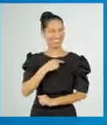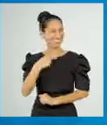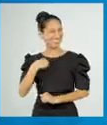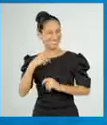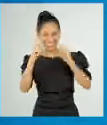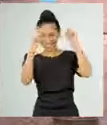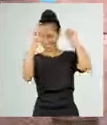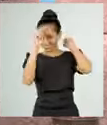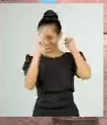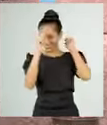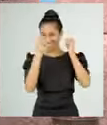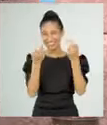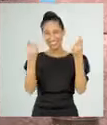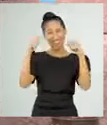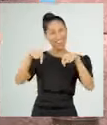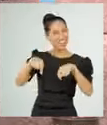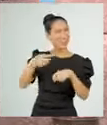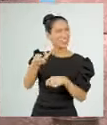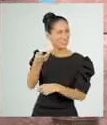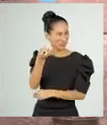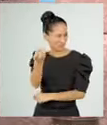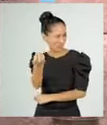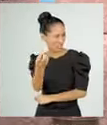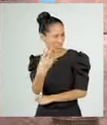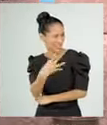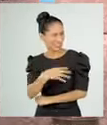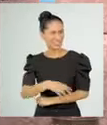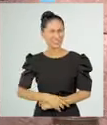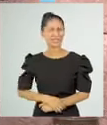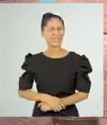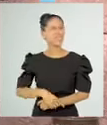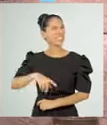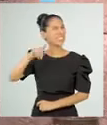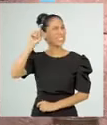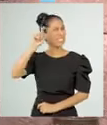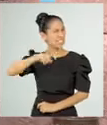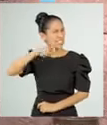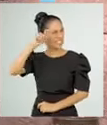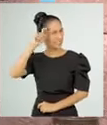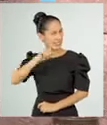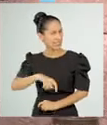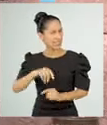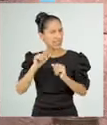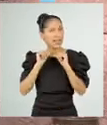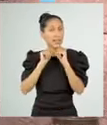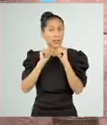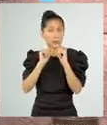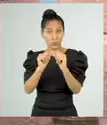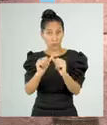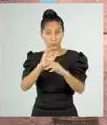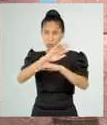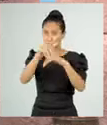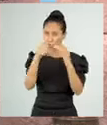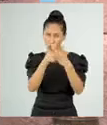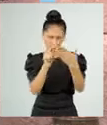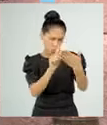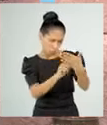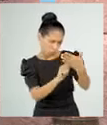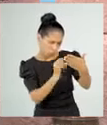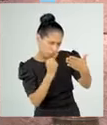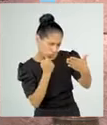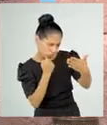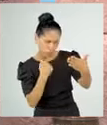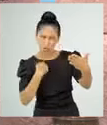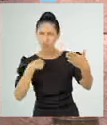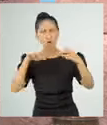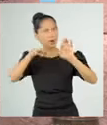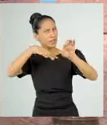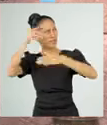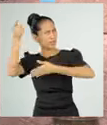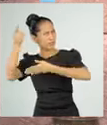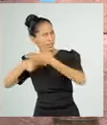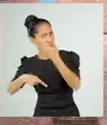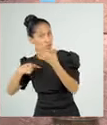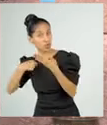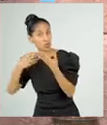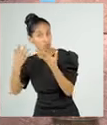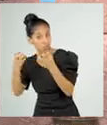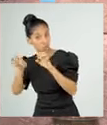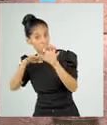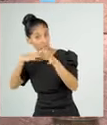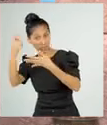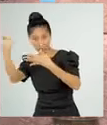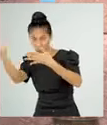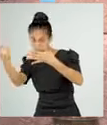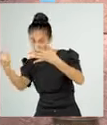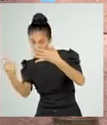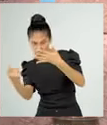gorrito. Ahora me darás la razón, Cori. Es necesario seguir correctamente las instrucciones cuando vas a realizar alguna